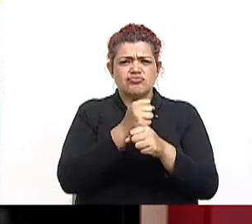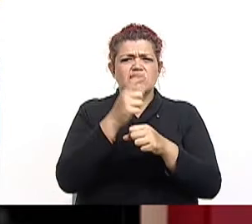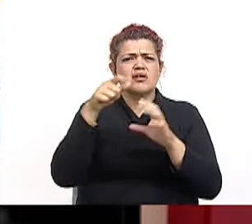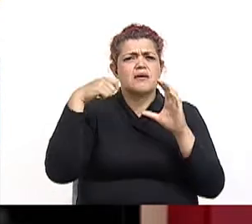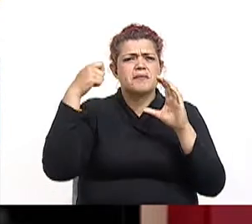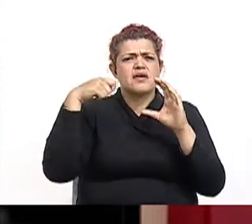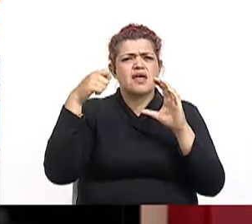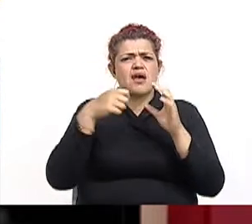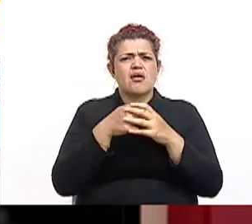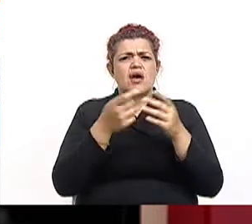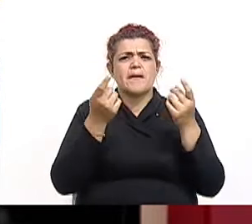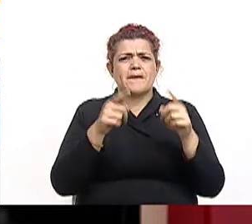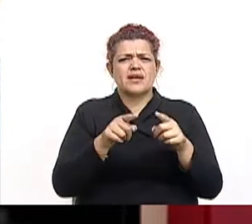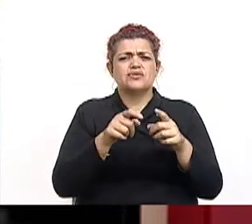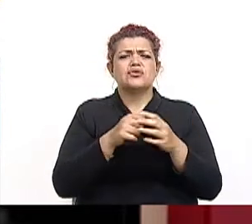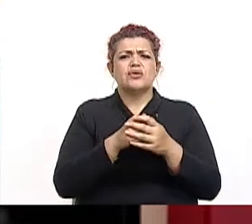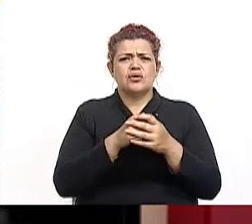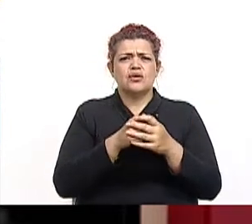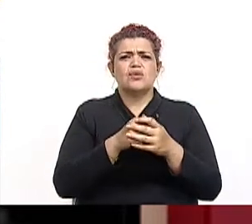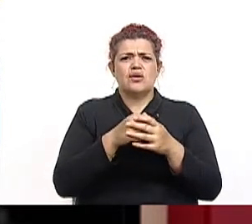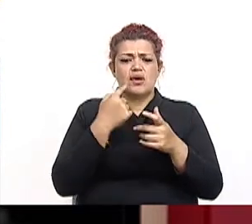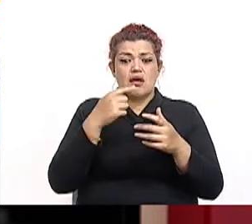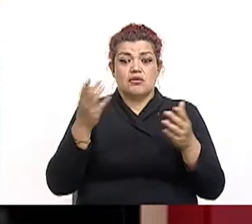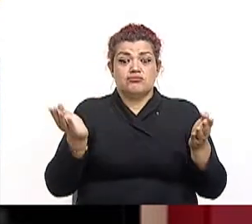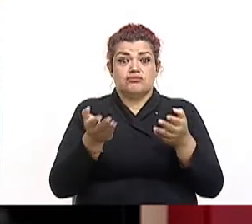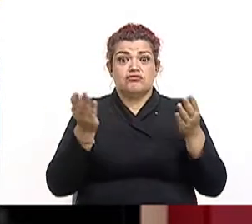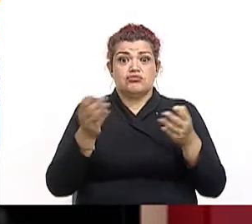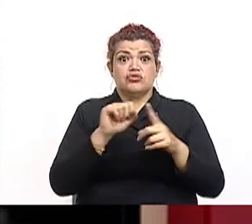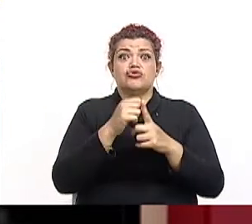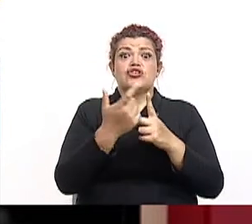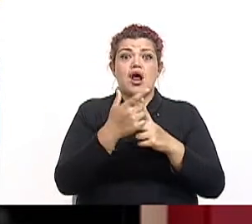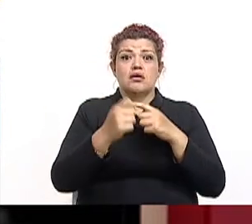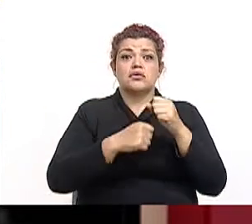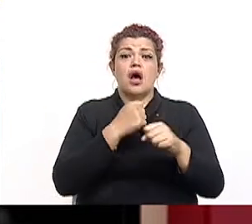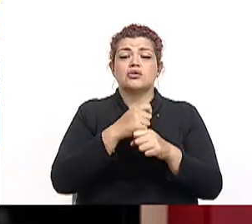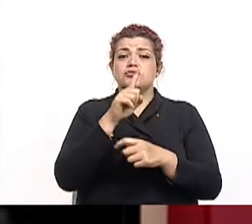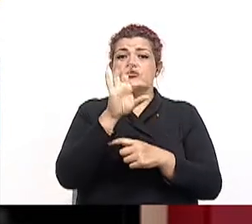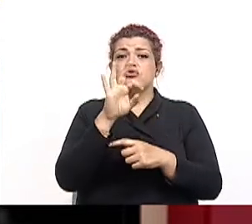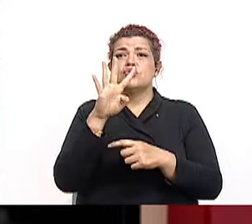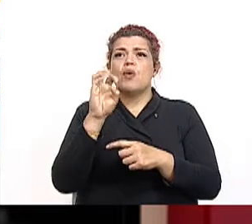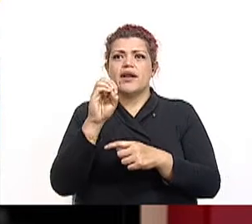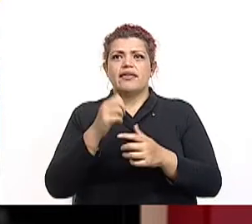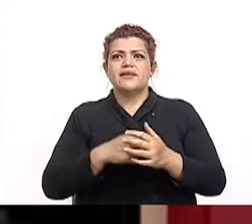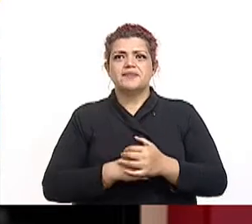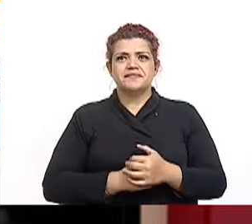video los factores que propiciaron la movilidad social en los años 40. Adelante.